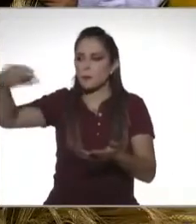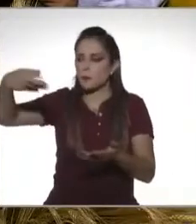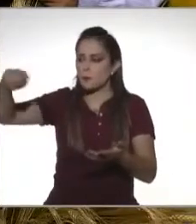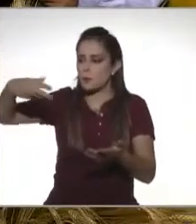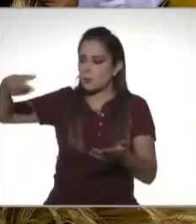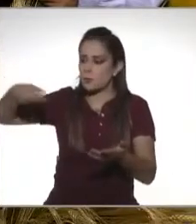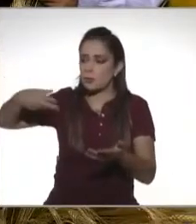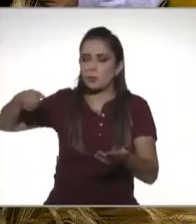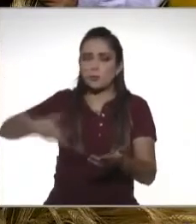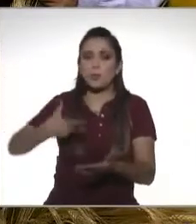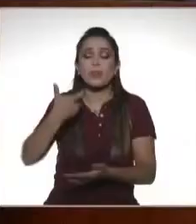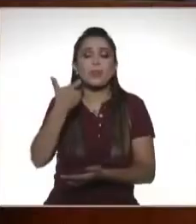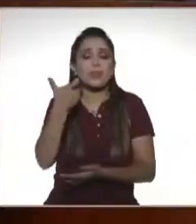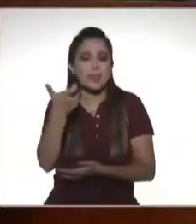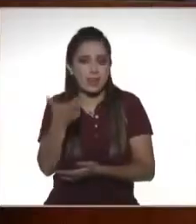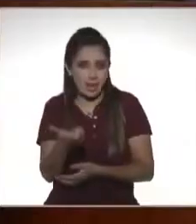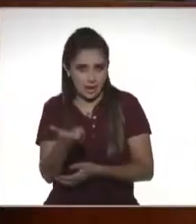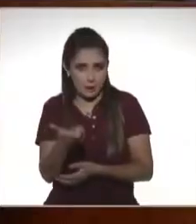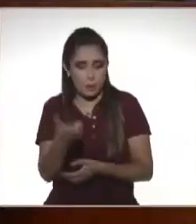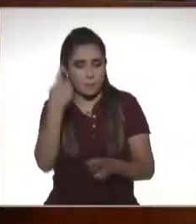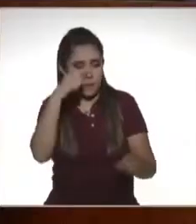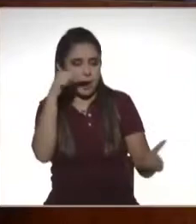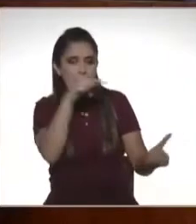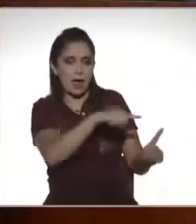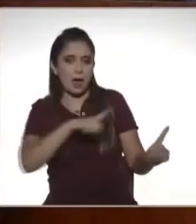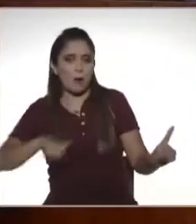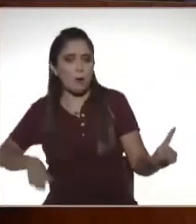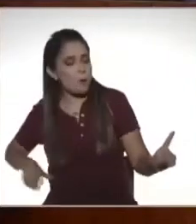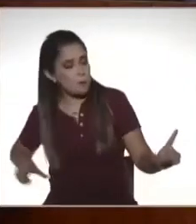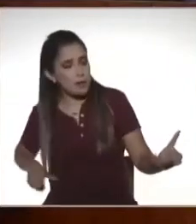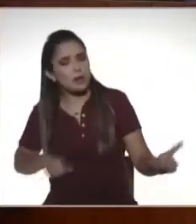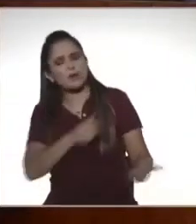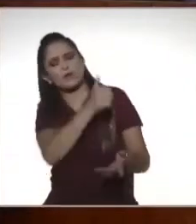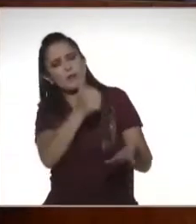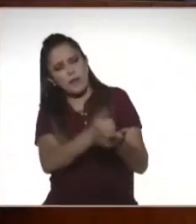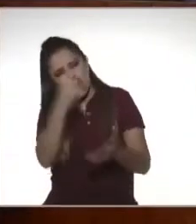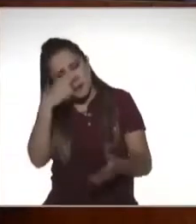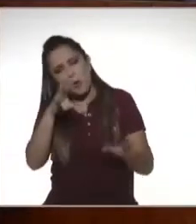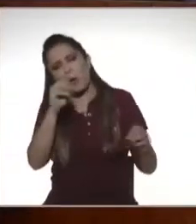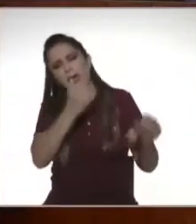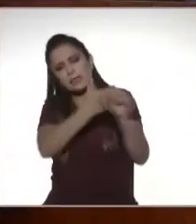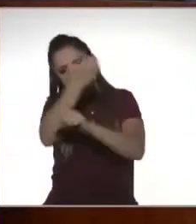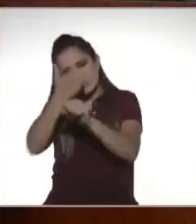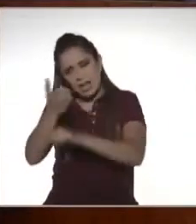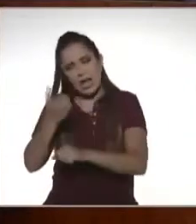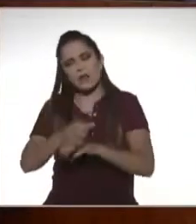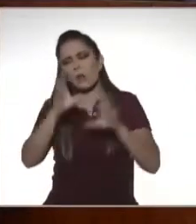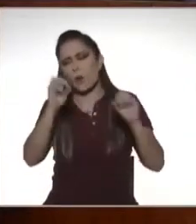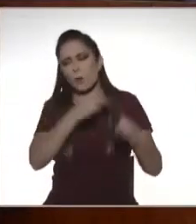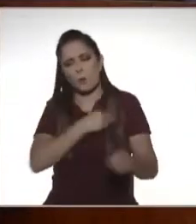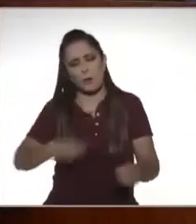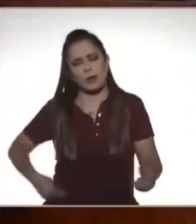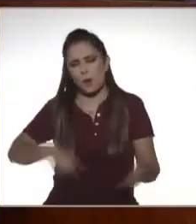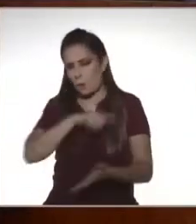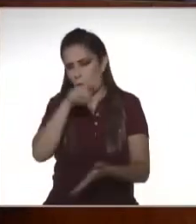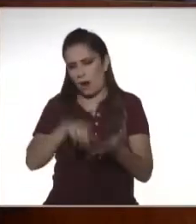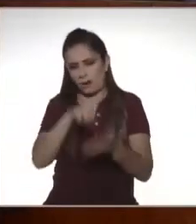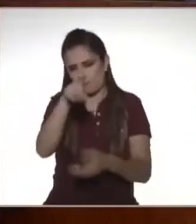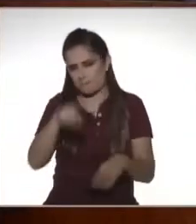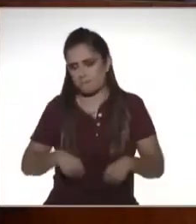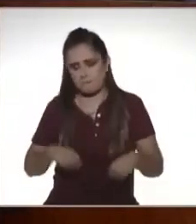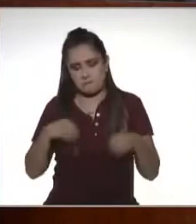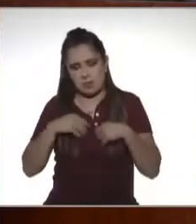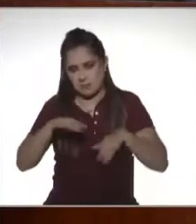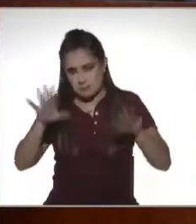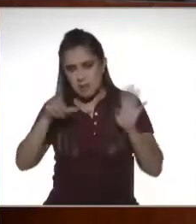gasto público de la Federación, de la Ciudad de México, de los estados, de los municipios en los que residamos, en